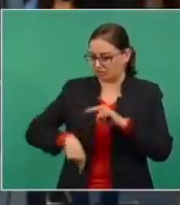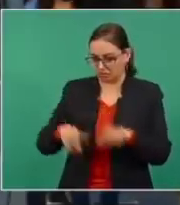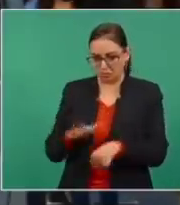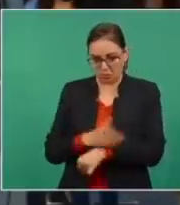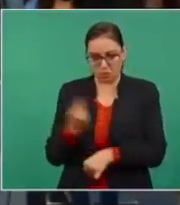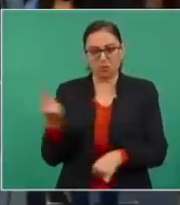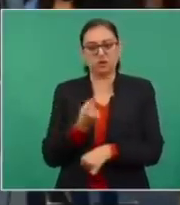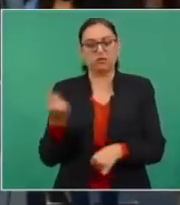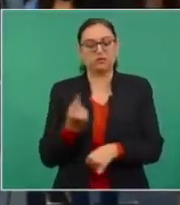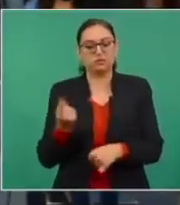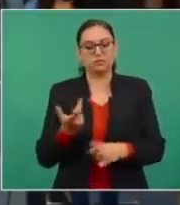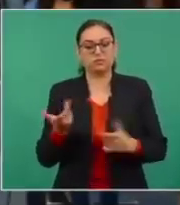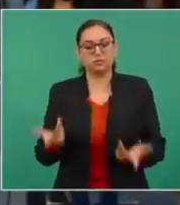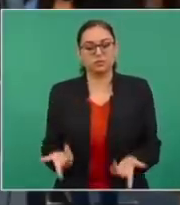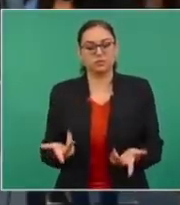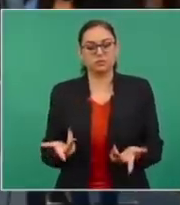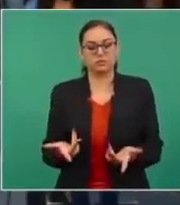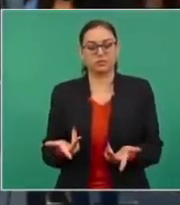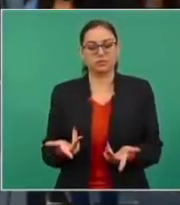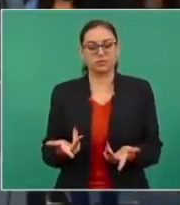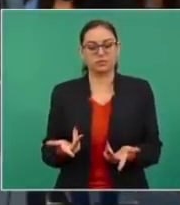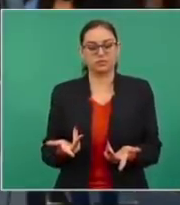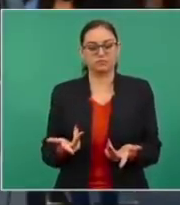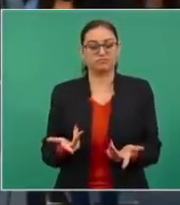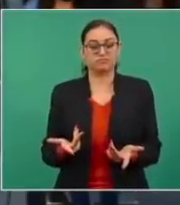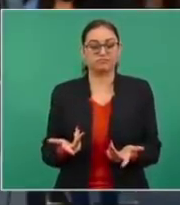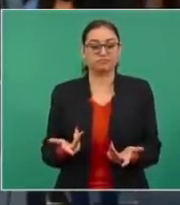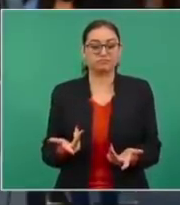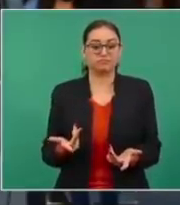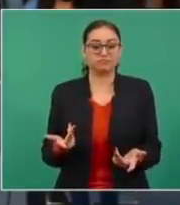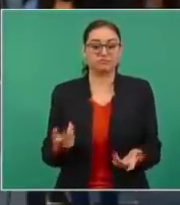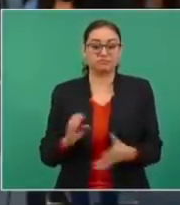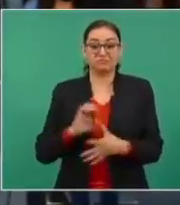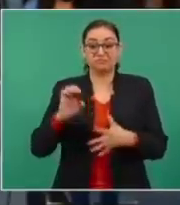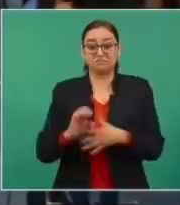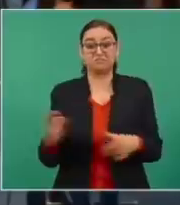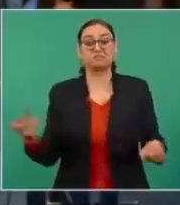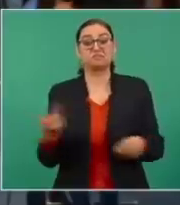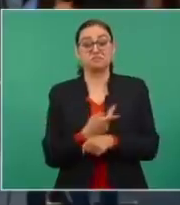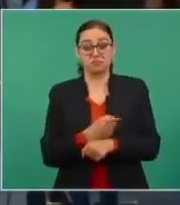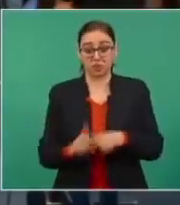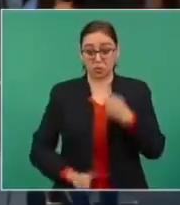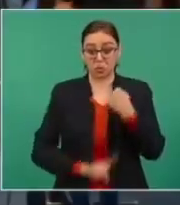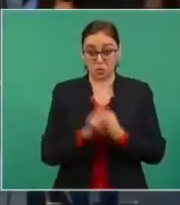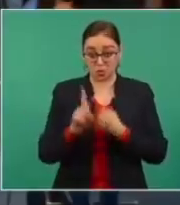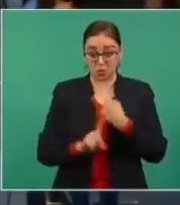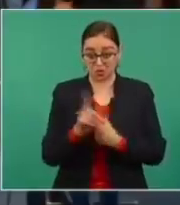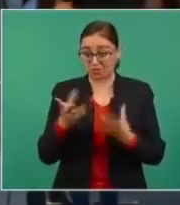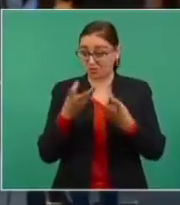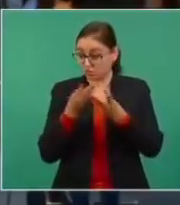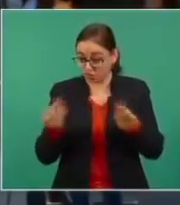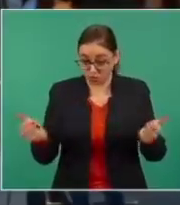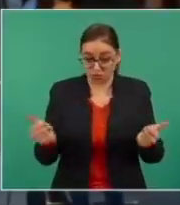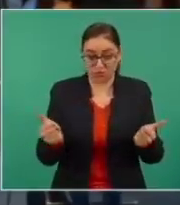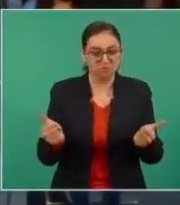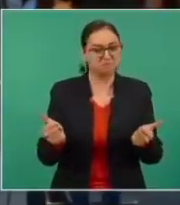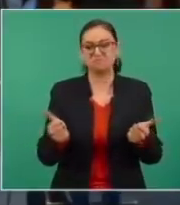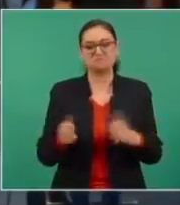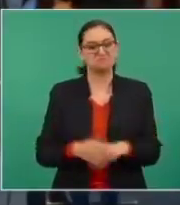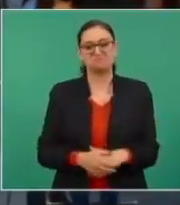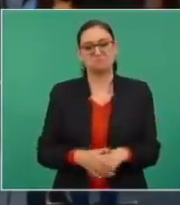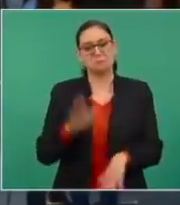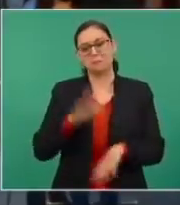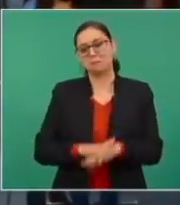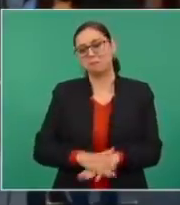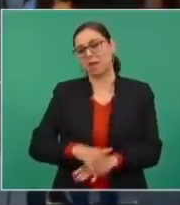Entonces, el problema en lugar de resolverse de mejor manera se complicó